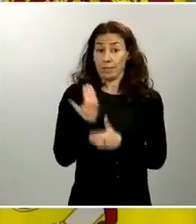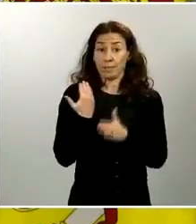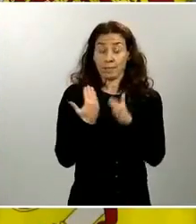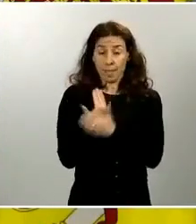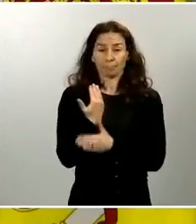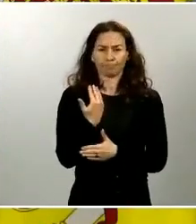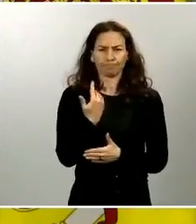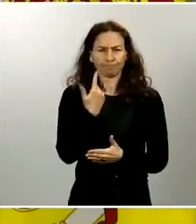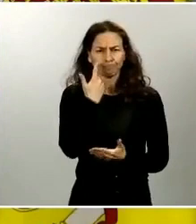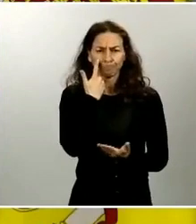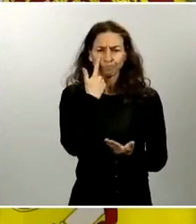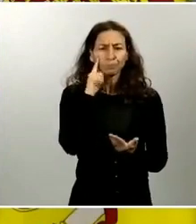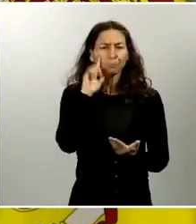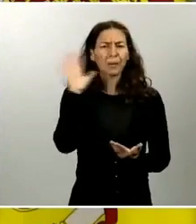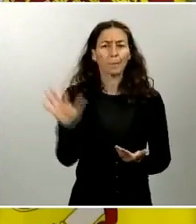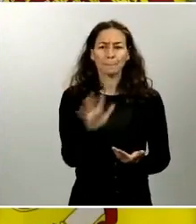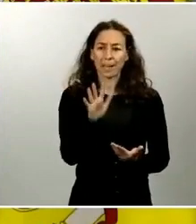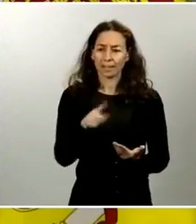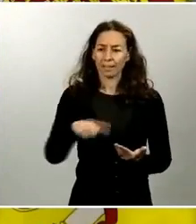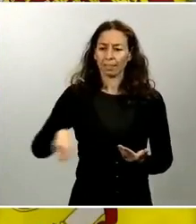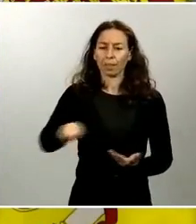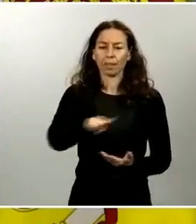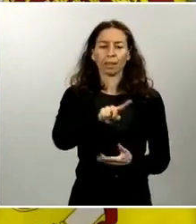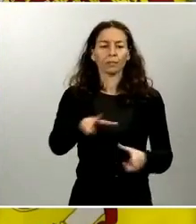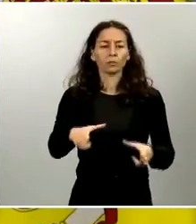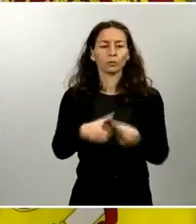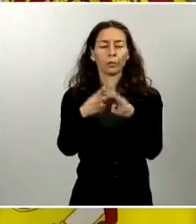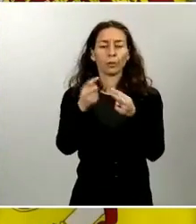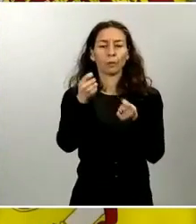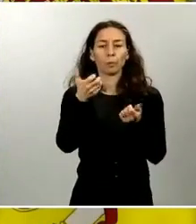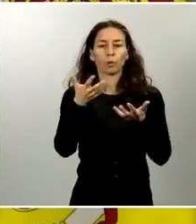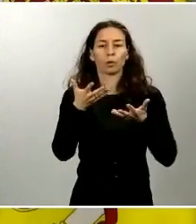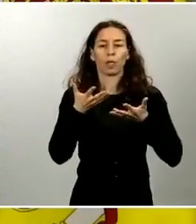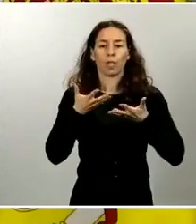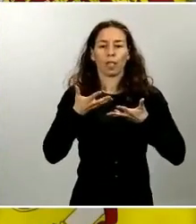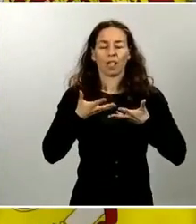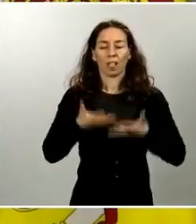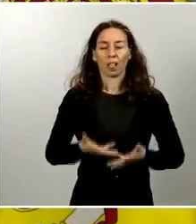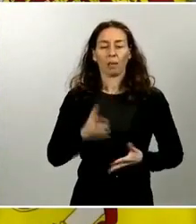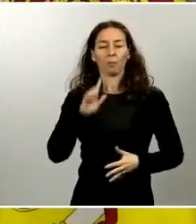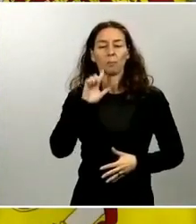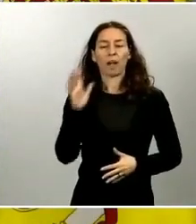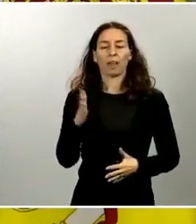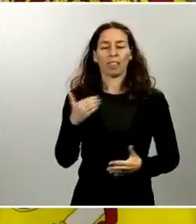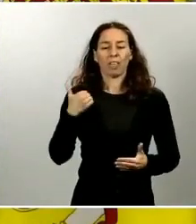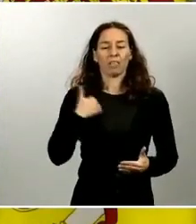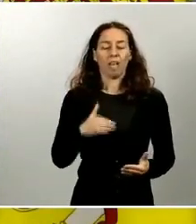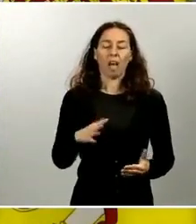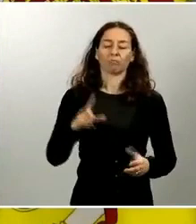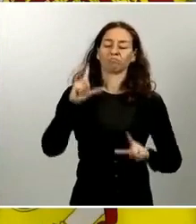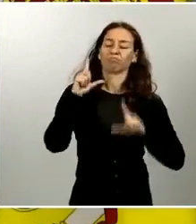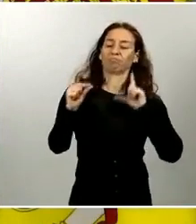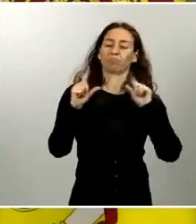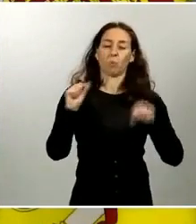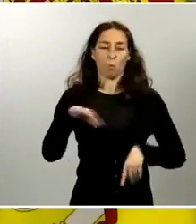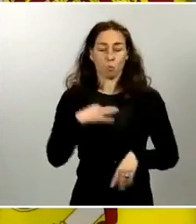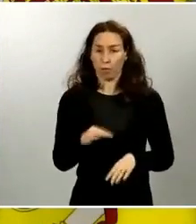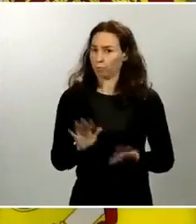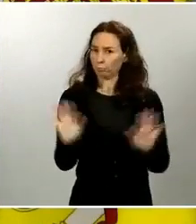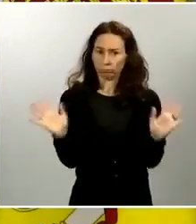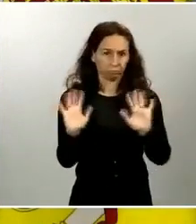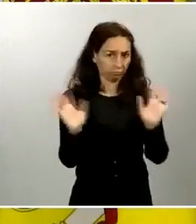relajamiento que no podemos permitir si tenemos claro cuál es nuestro objetivo final por eso hemos